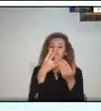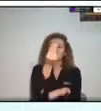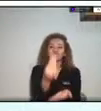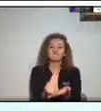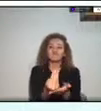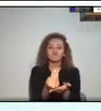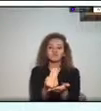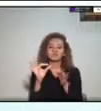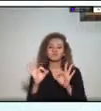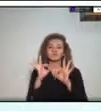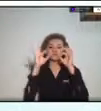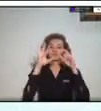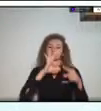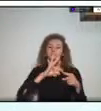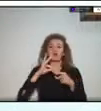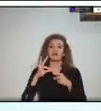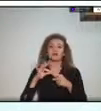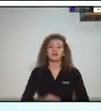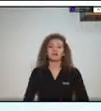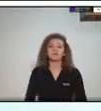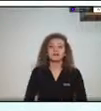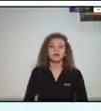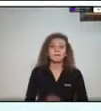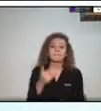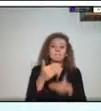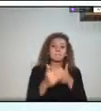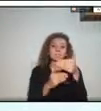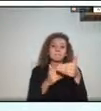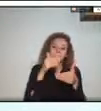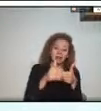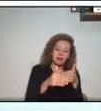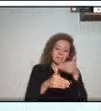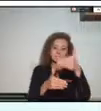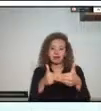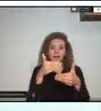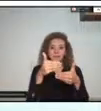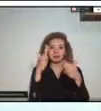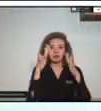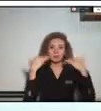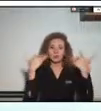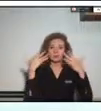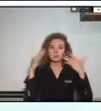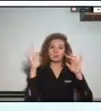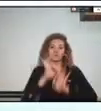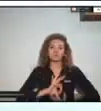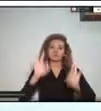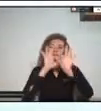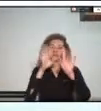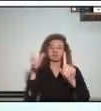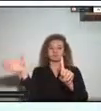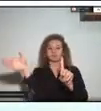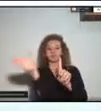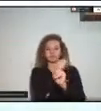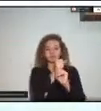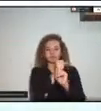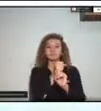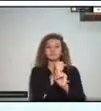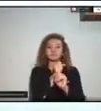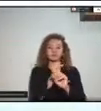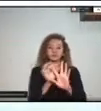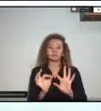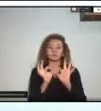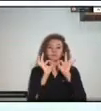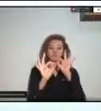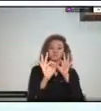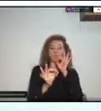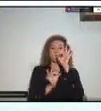en la mayor parte de los casos que hemos atendido hemos podido lograr contener las amenazas